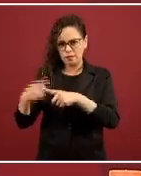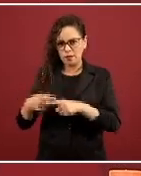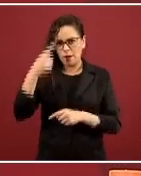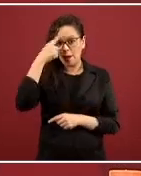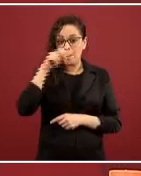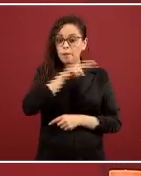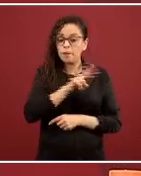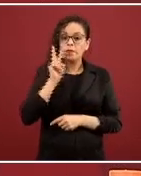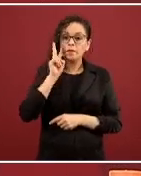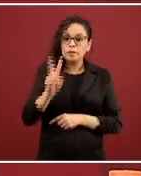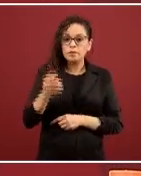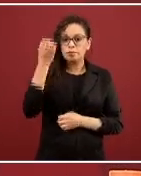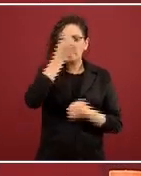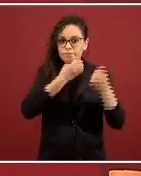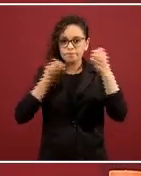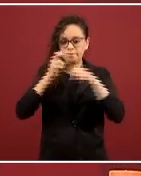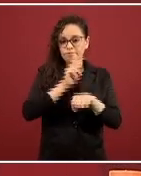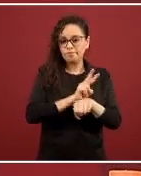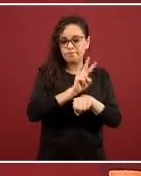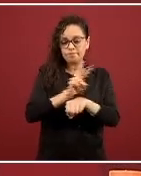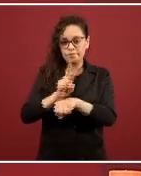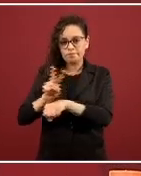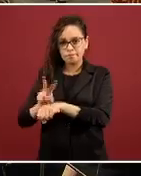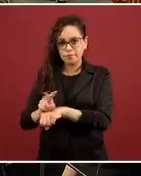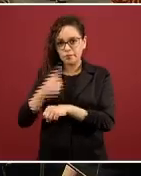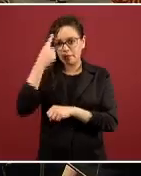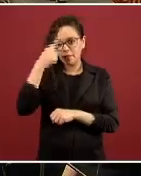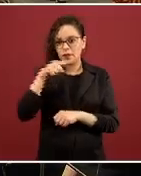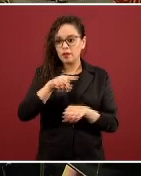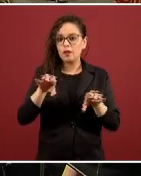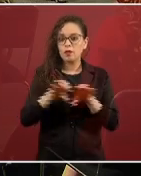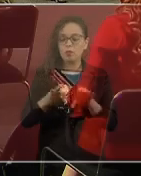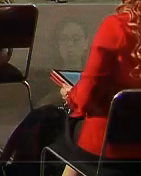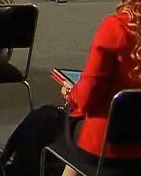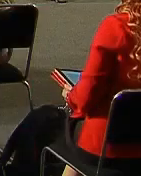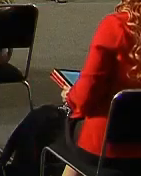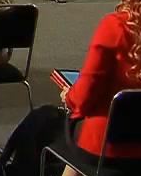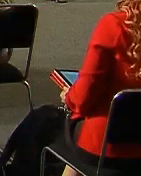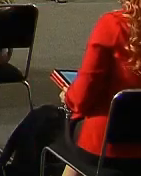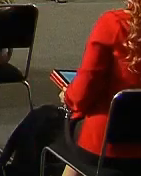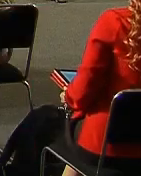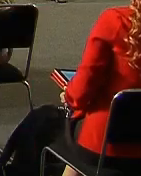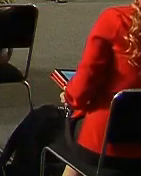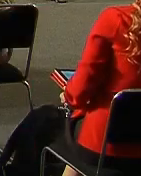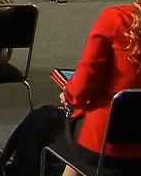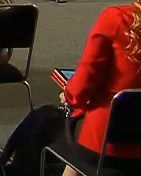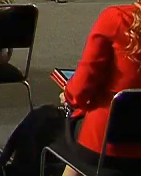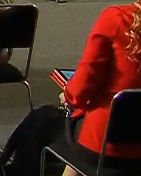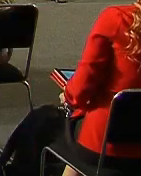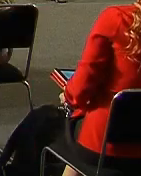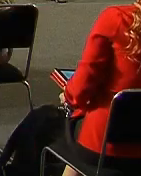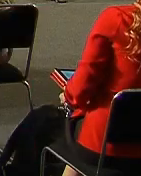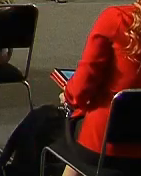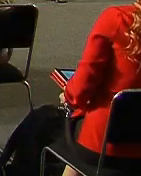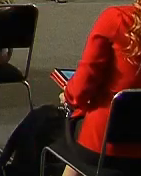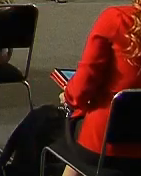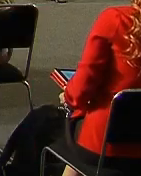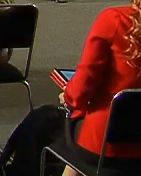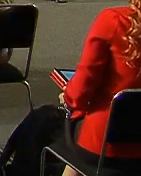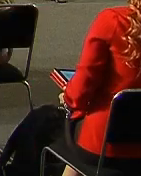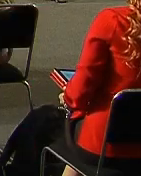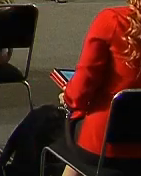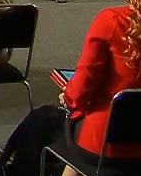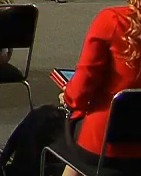evaluaciones apropiadas. Existe un modelo de pulmón artificial que permite evaluar los parámetros de funcionamiento